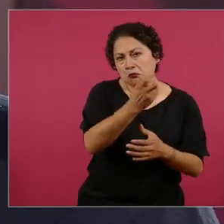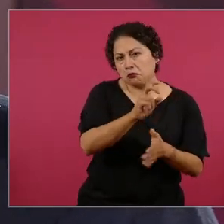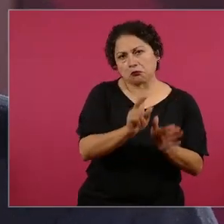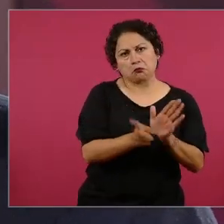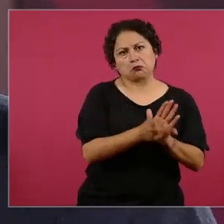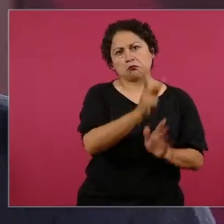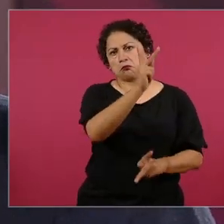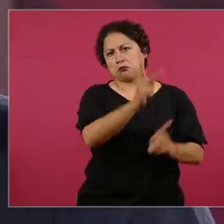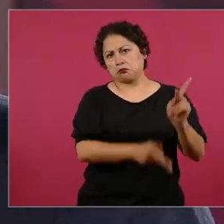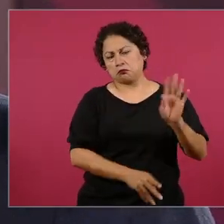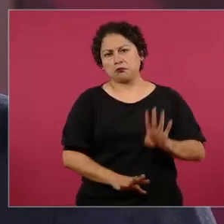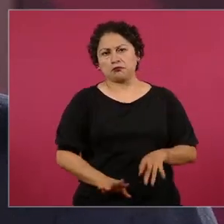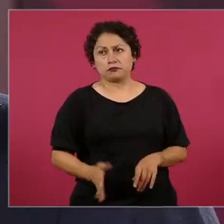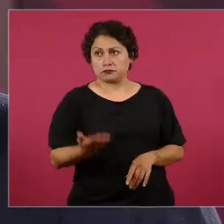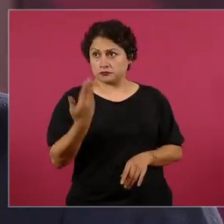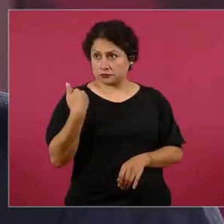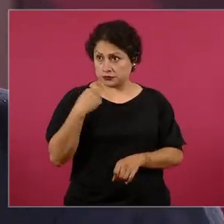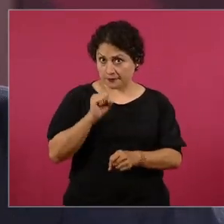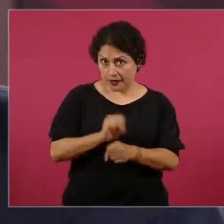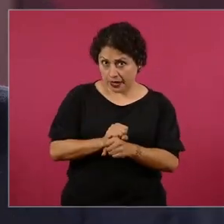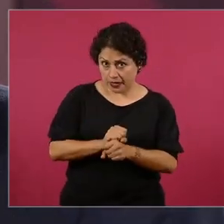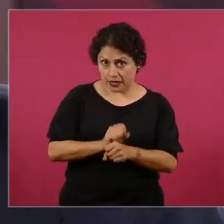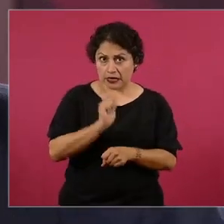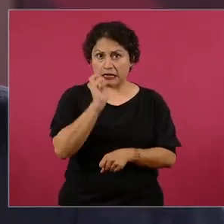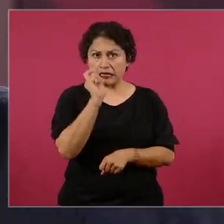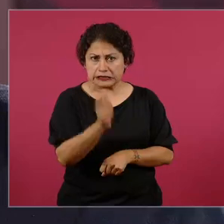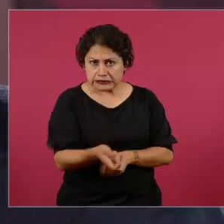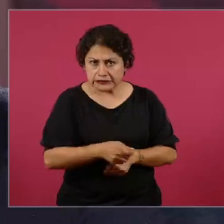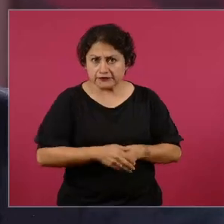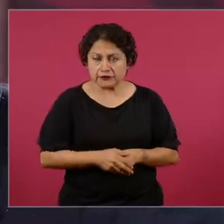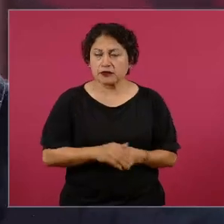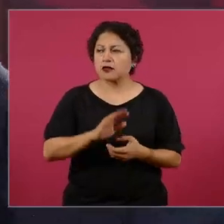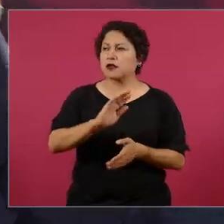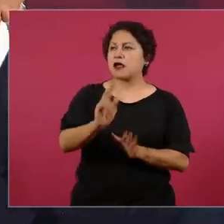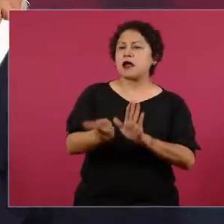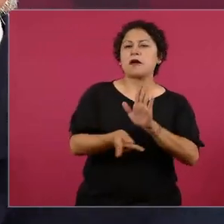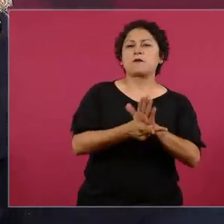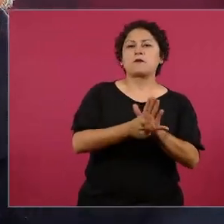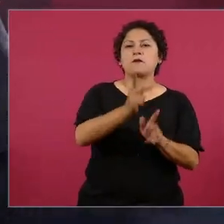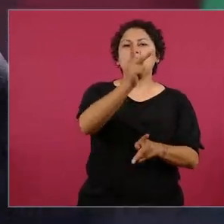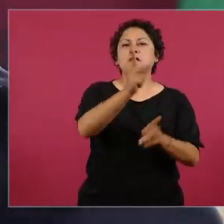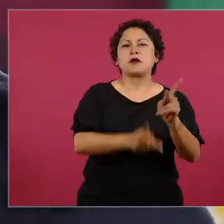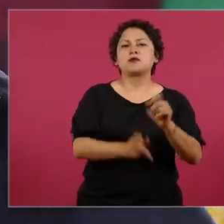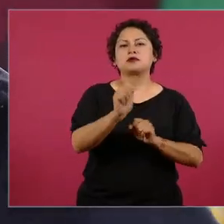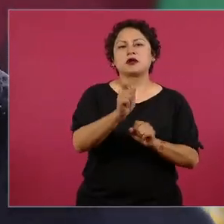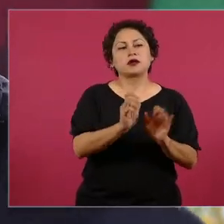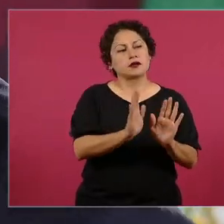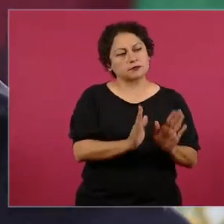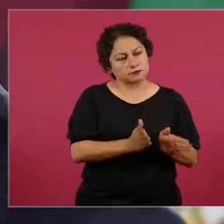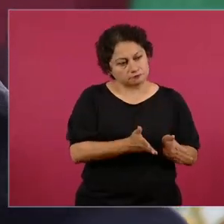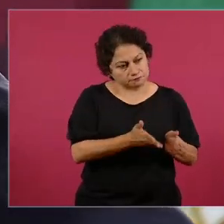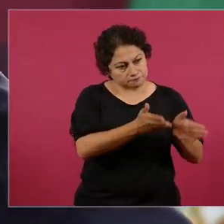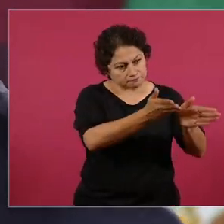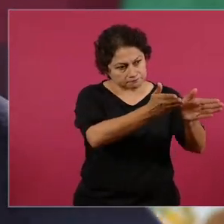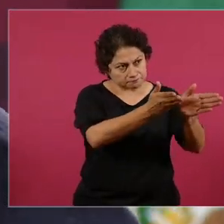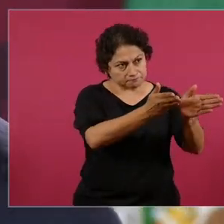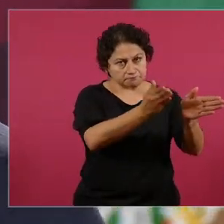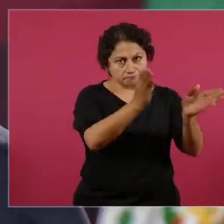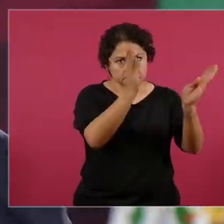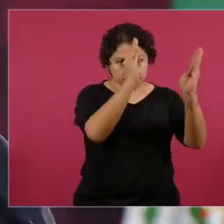pausar significa que ya no puede venir pausar significa que vamos a darnos nuestro tiempo porque